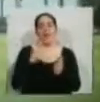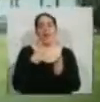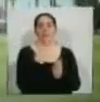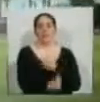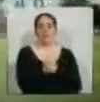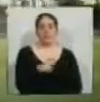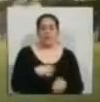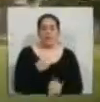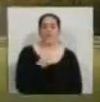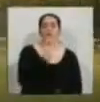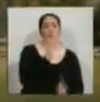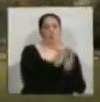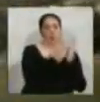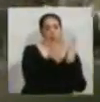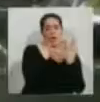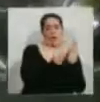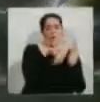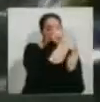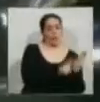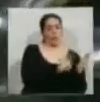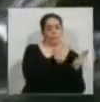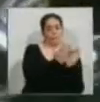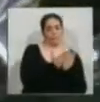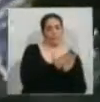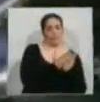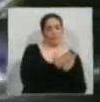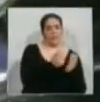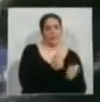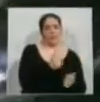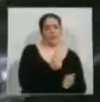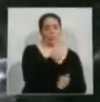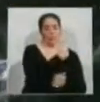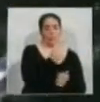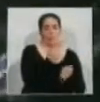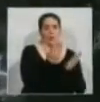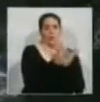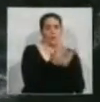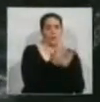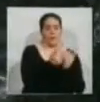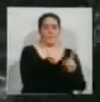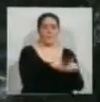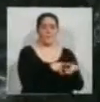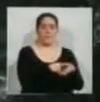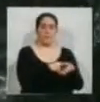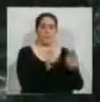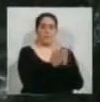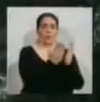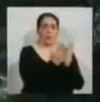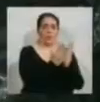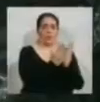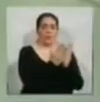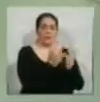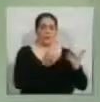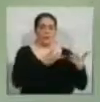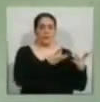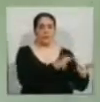libros que un estudiante lee, o dos estudiantes piden el mismo título, se ha leído dos veces, se compra